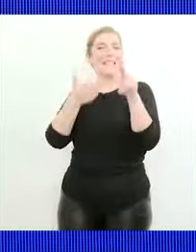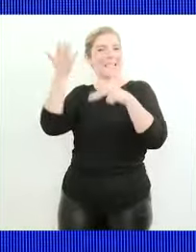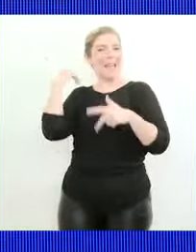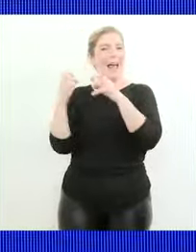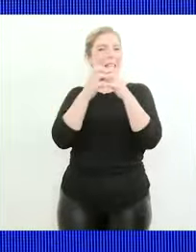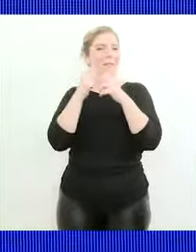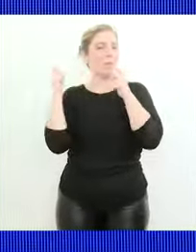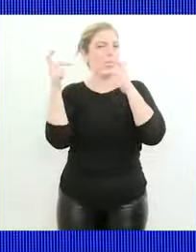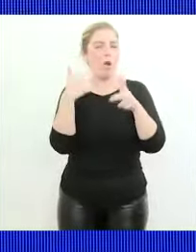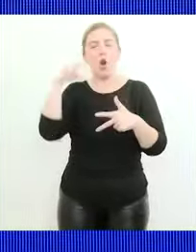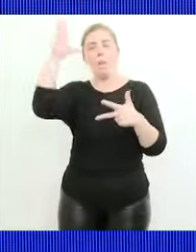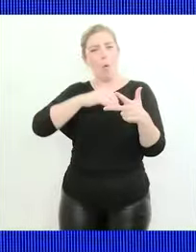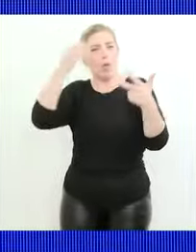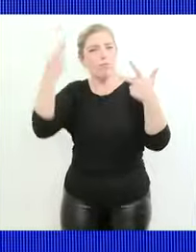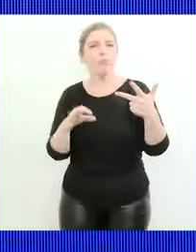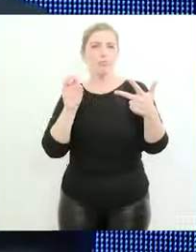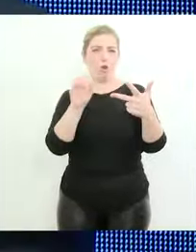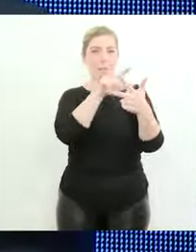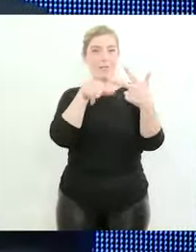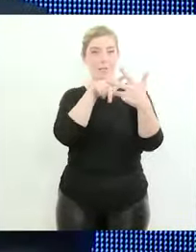no me acuerdo ahora exactamente